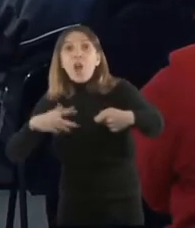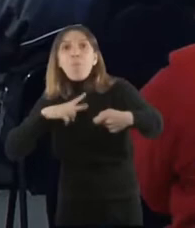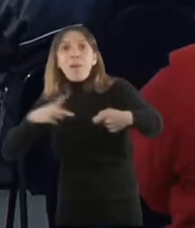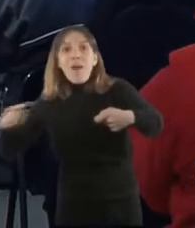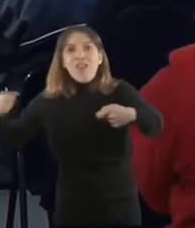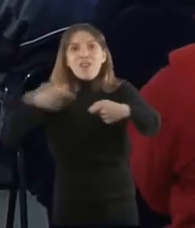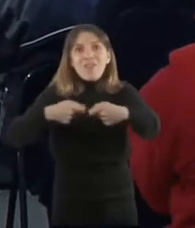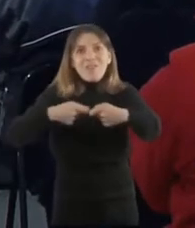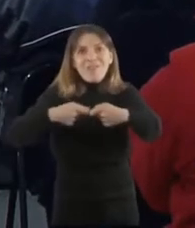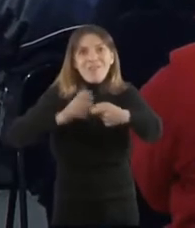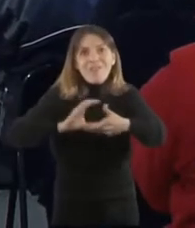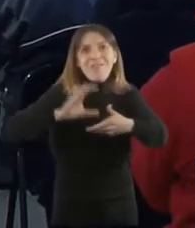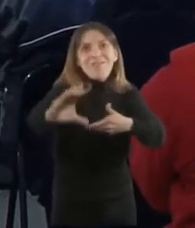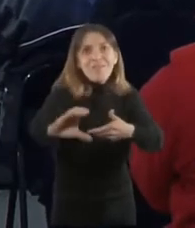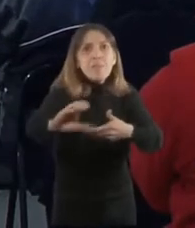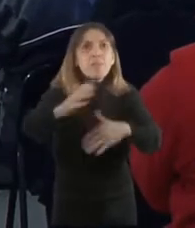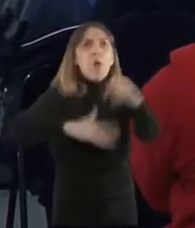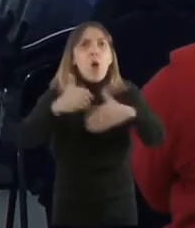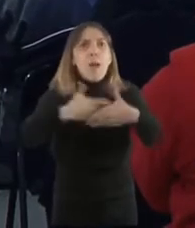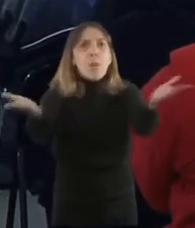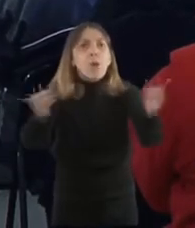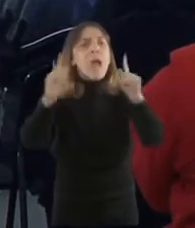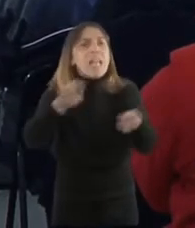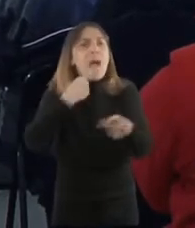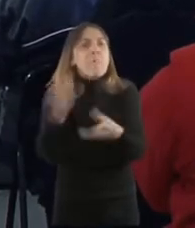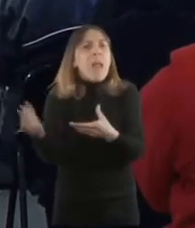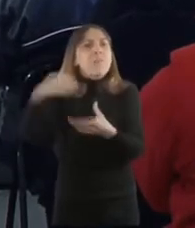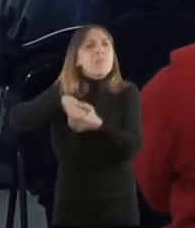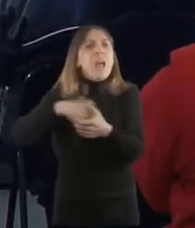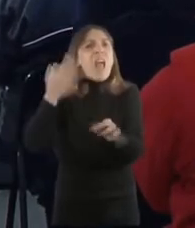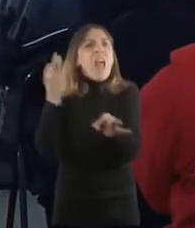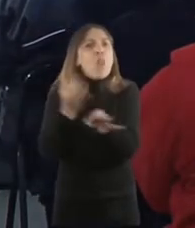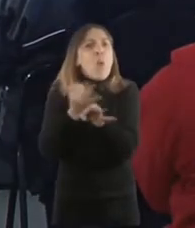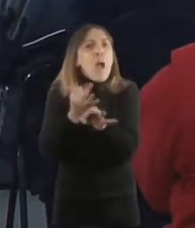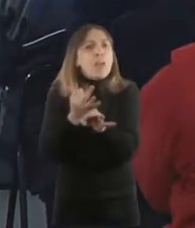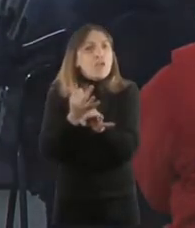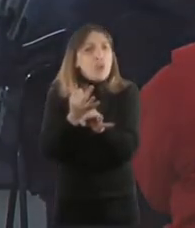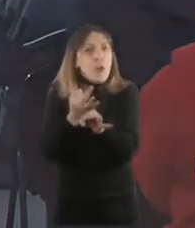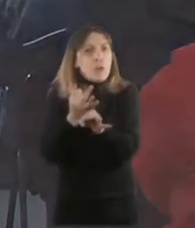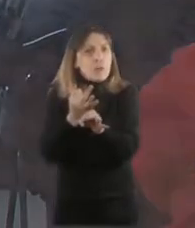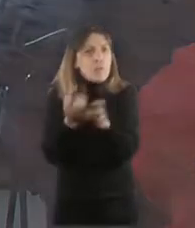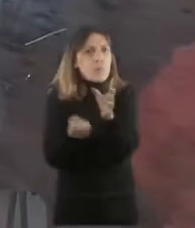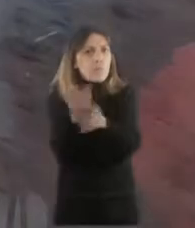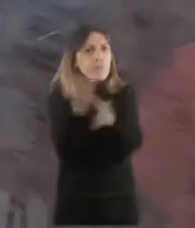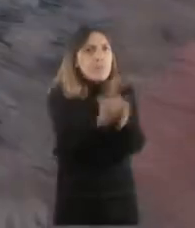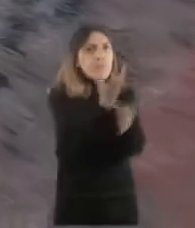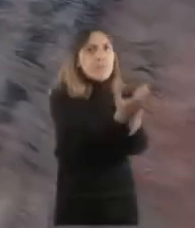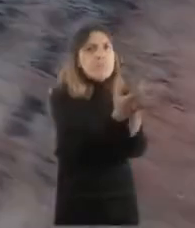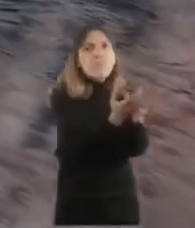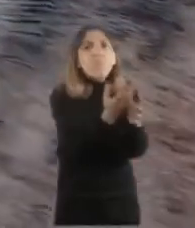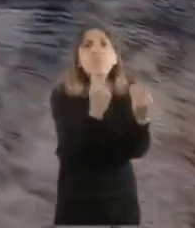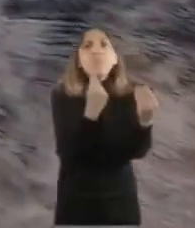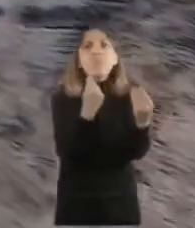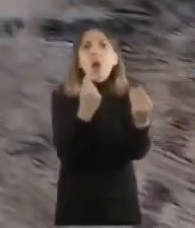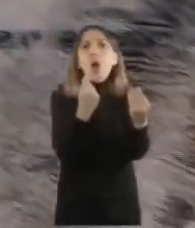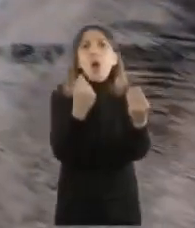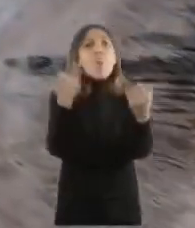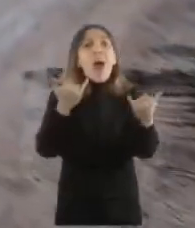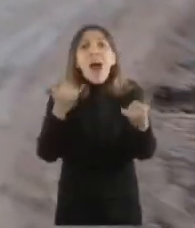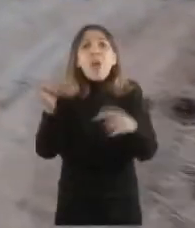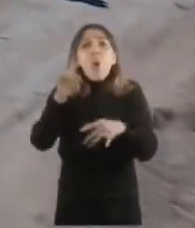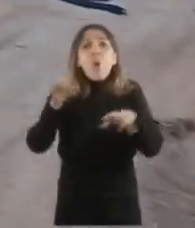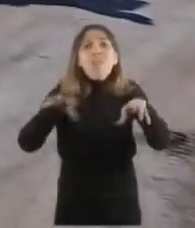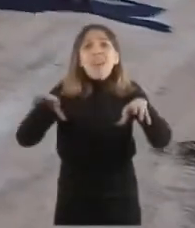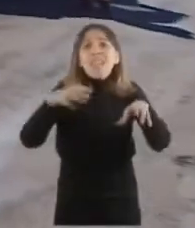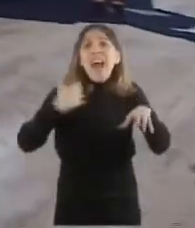incorporando al sistema educativo a partir de nuestro sistema universitario capilarizado en